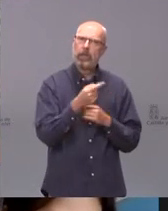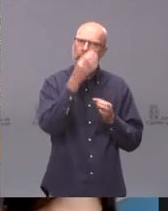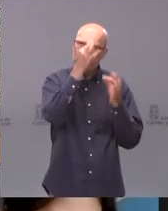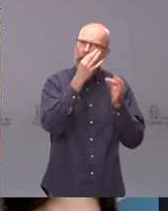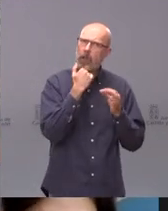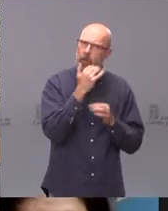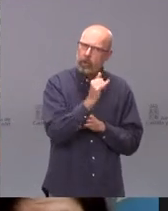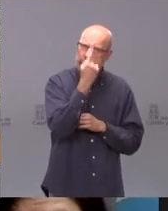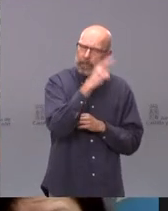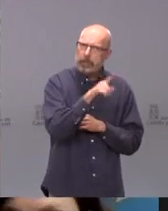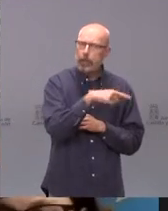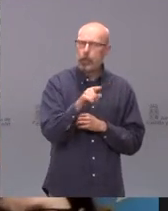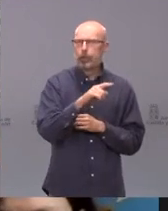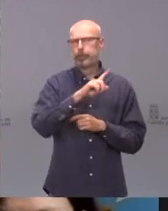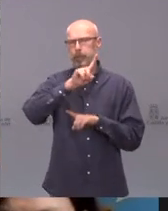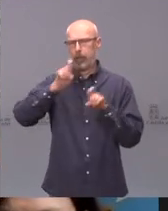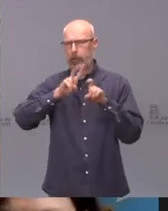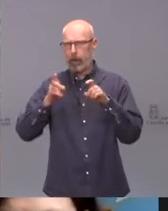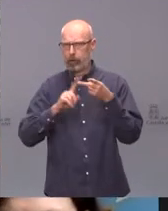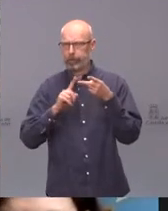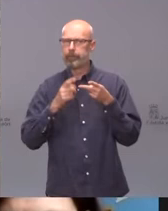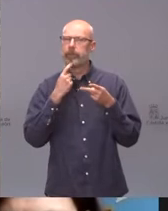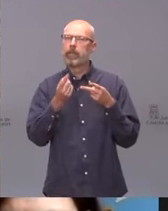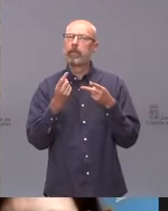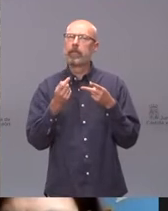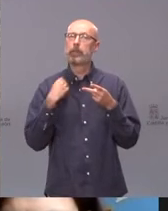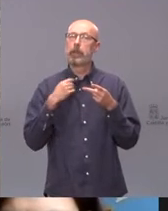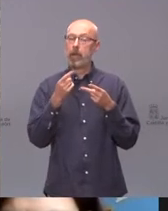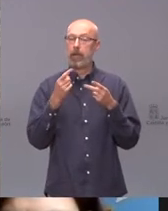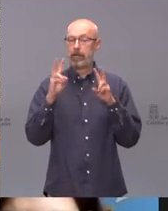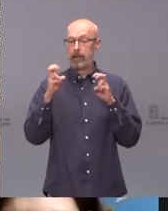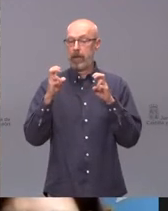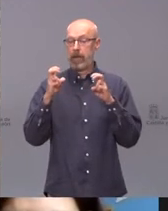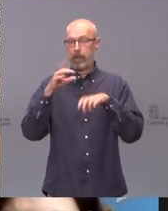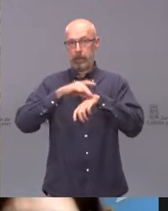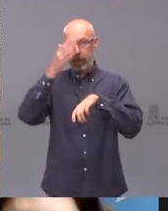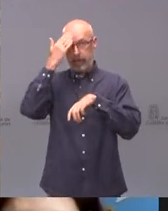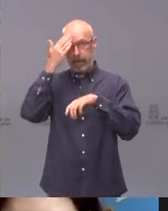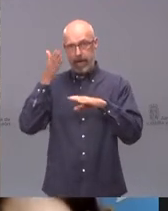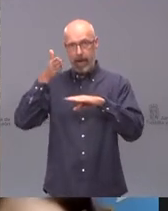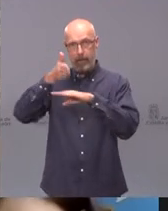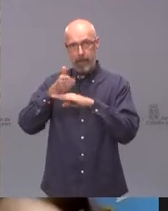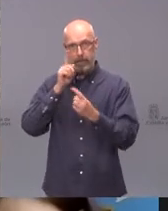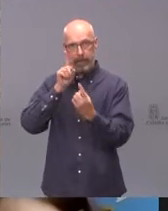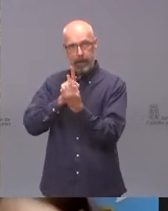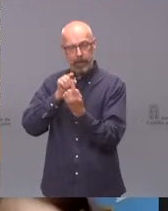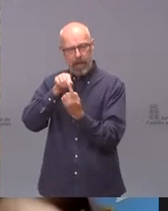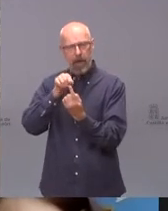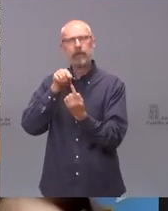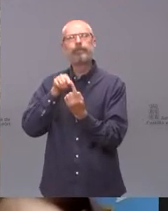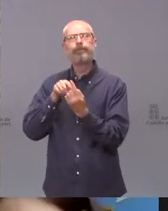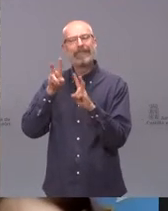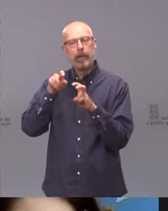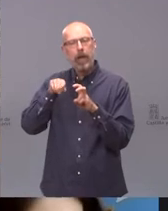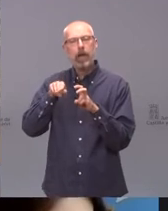de la asistencia presencial en atención primaria, ya que hoy es su día, me gustaría saber si se han fijado